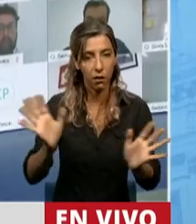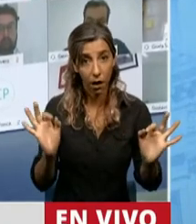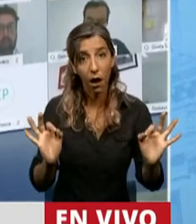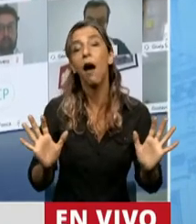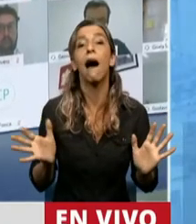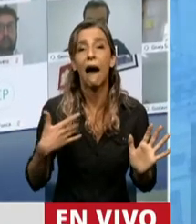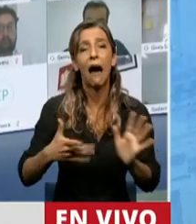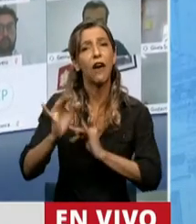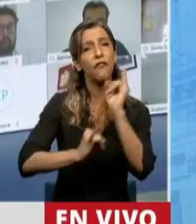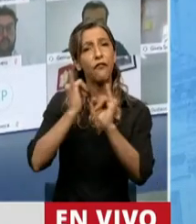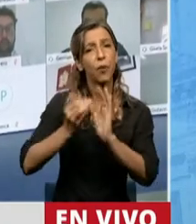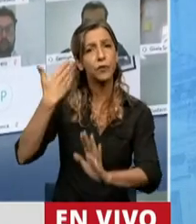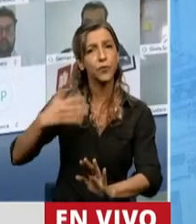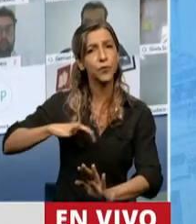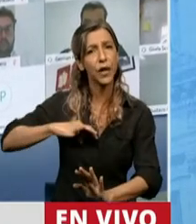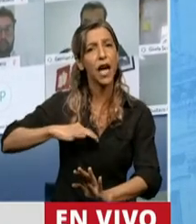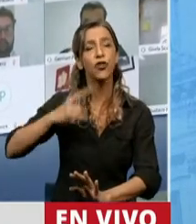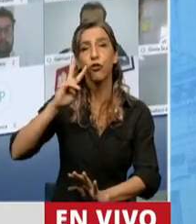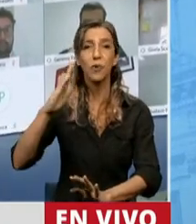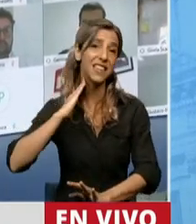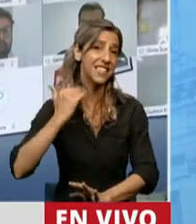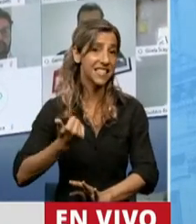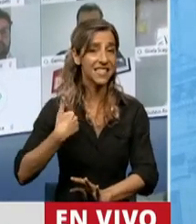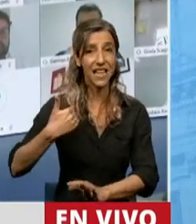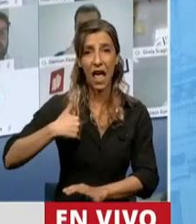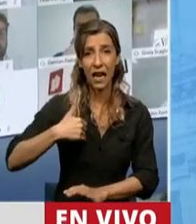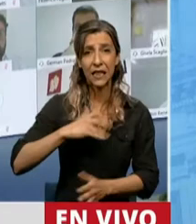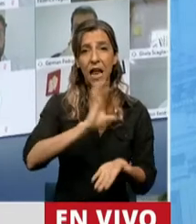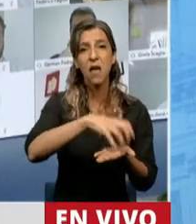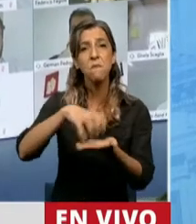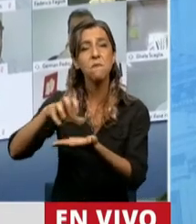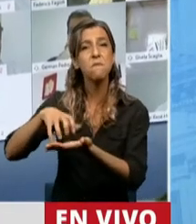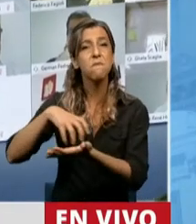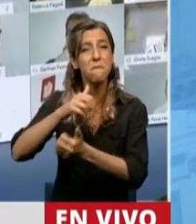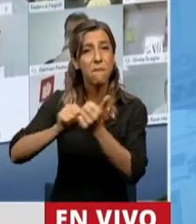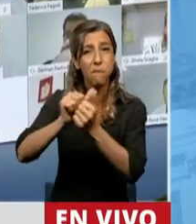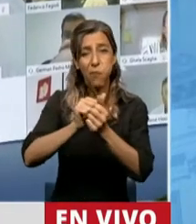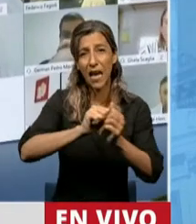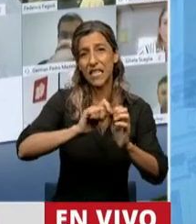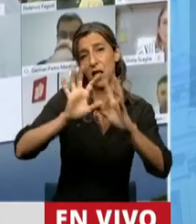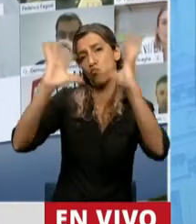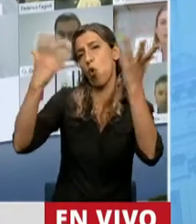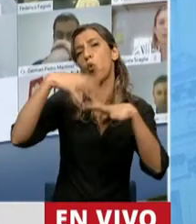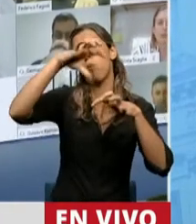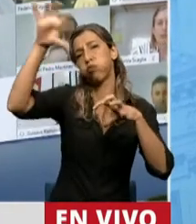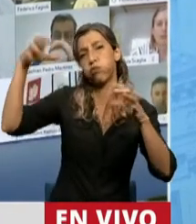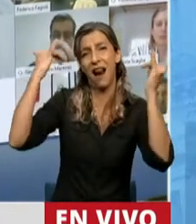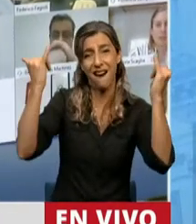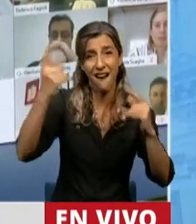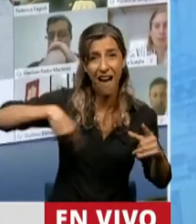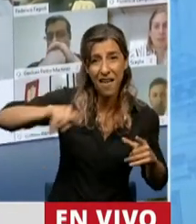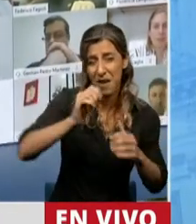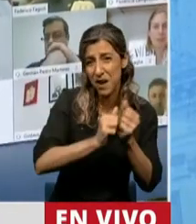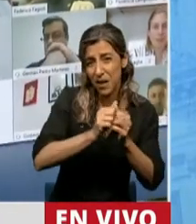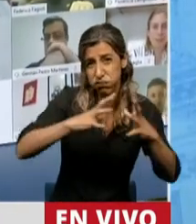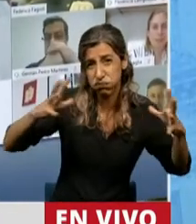en el año 2016, las multinacionales evadieron y erudieron impuestos, ya terminó, Presidente, por el monto